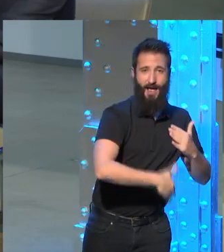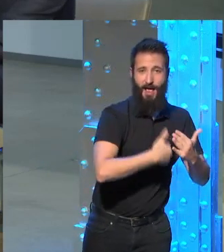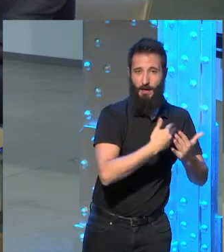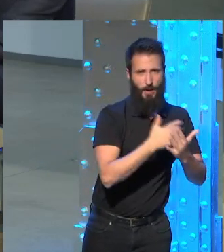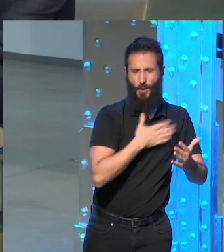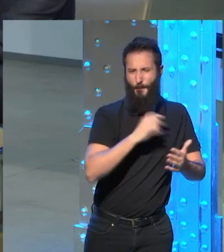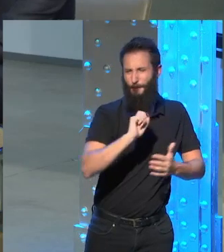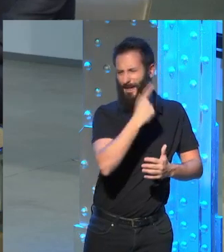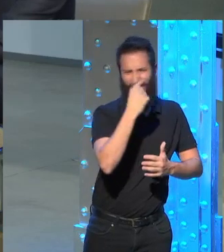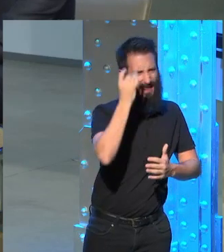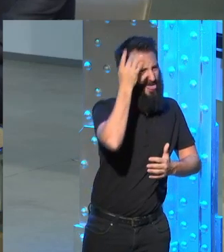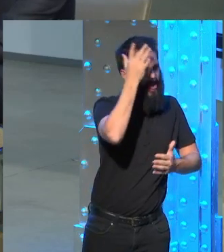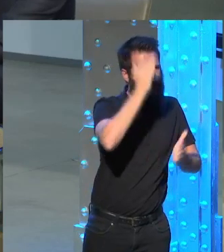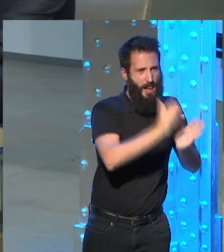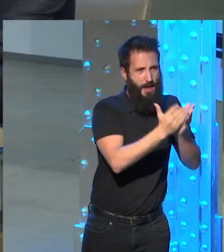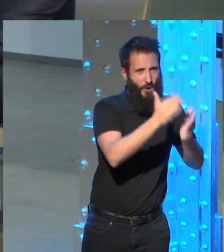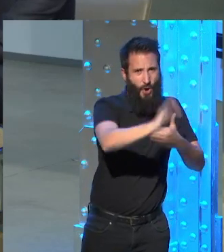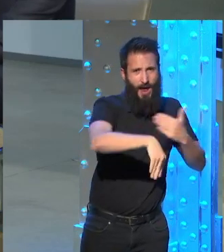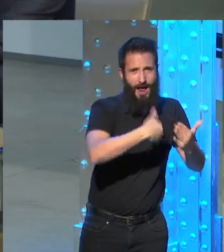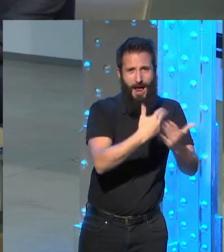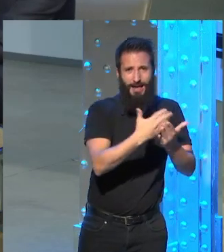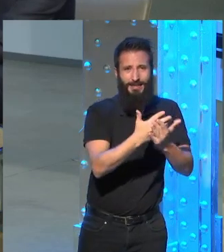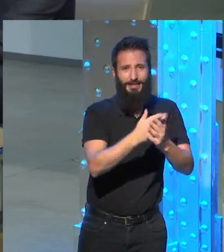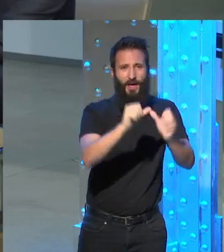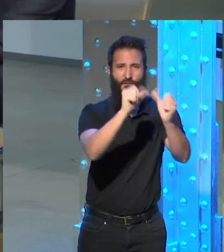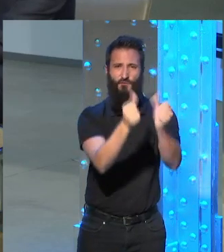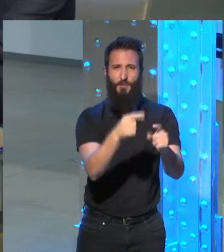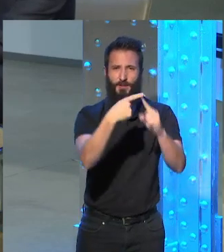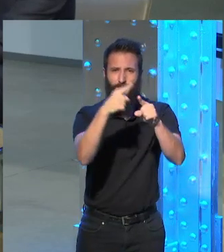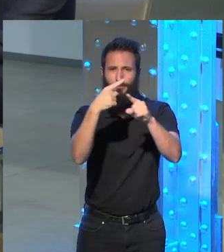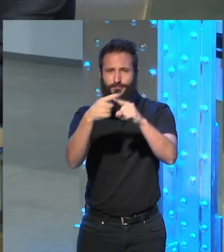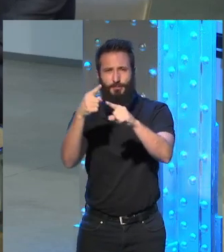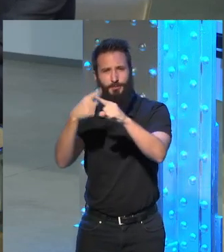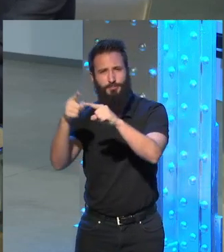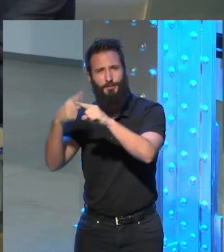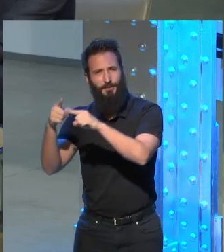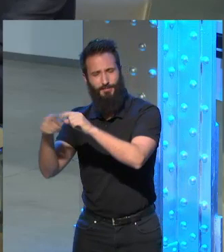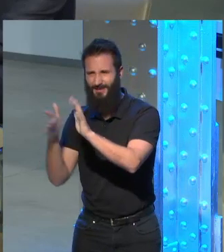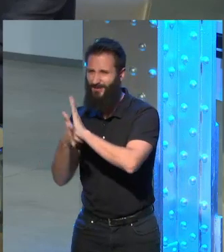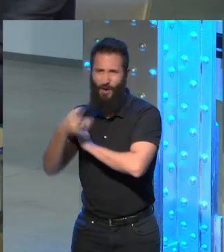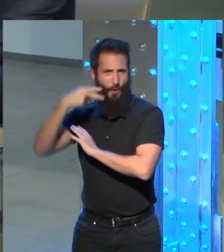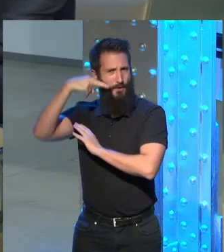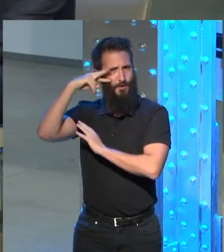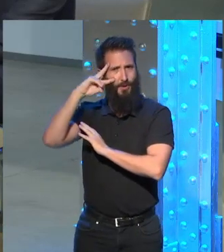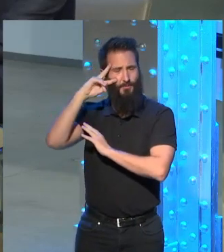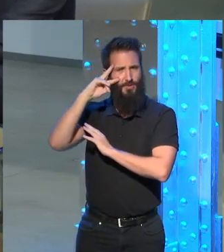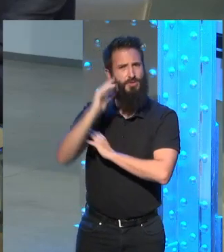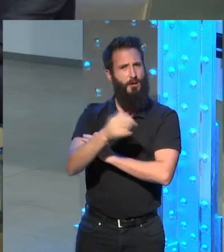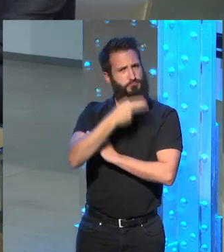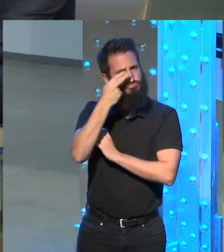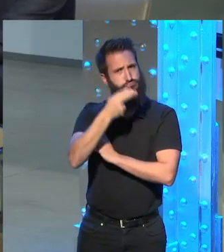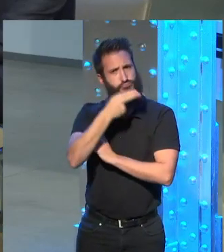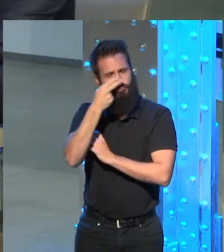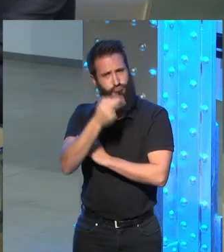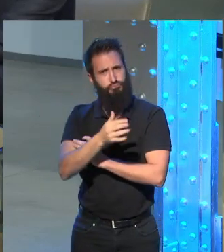idea que tuve de ellas hasta las distintas versiones que fui haciendo de ellas fue una experiencia muy interesante